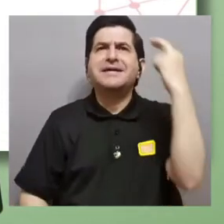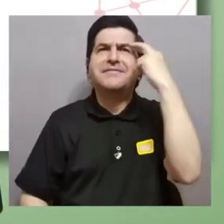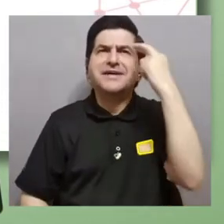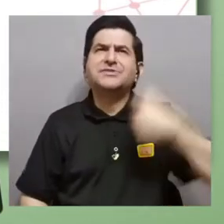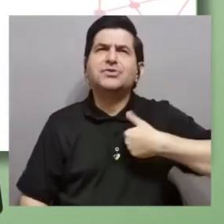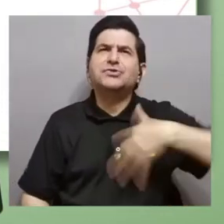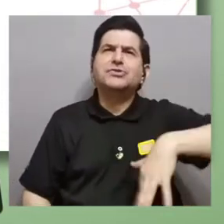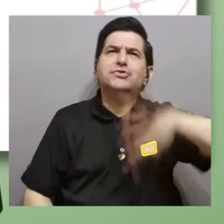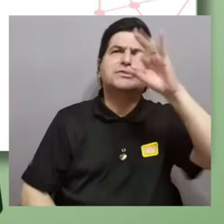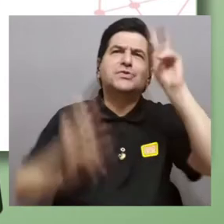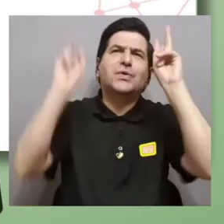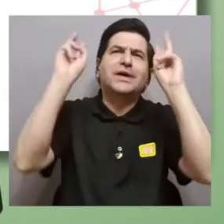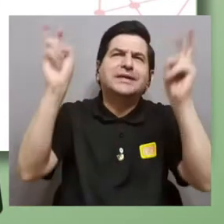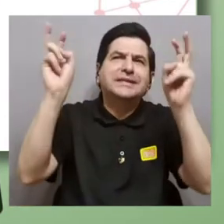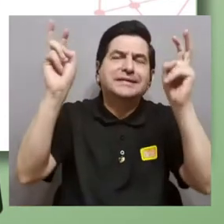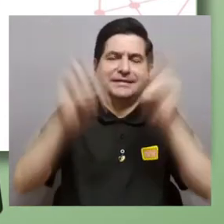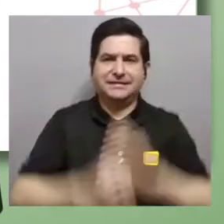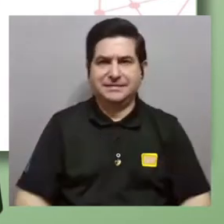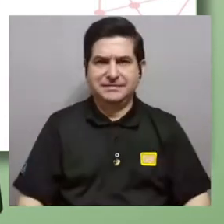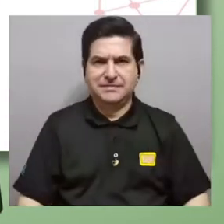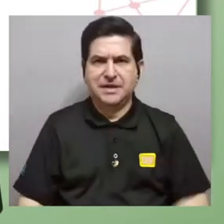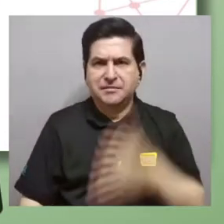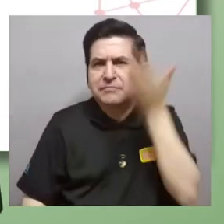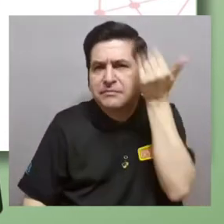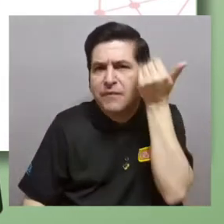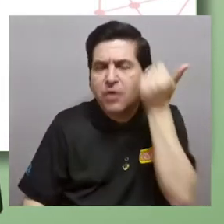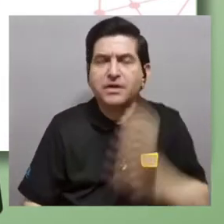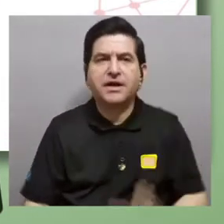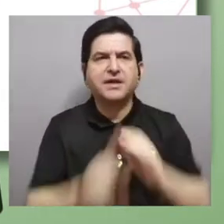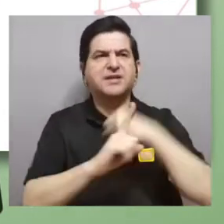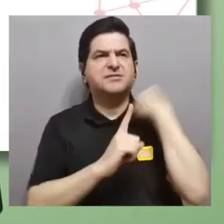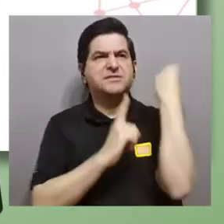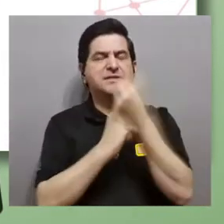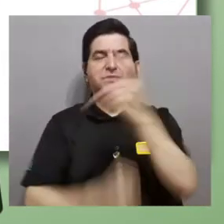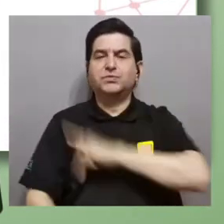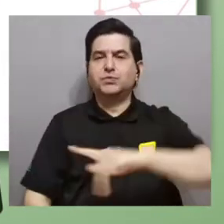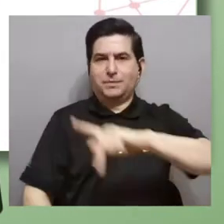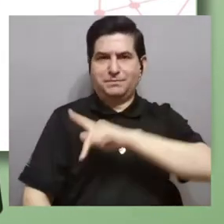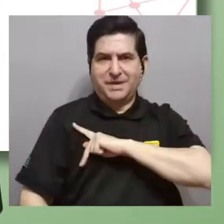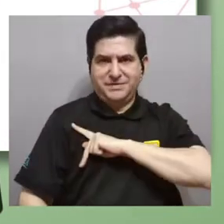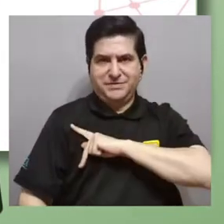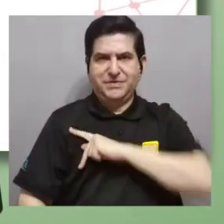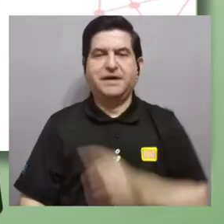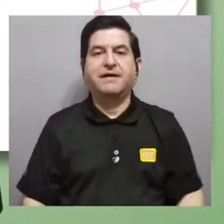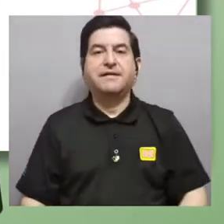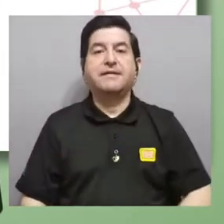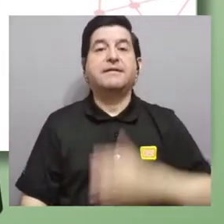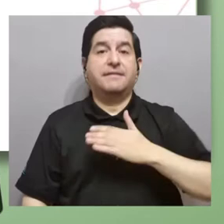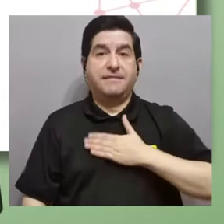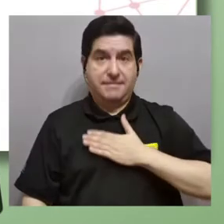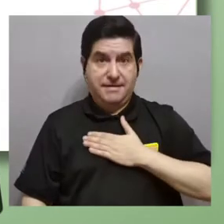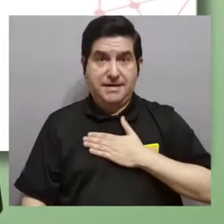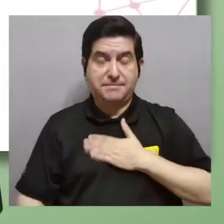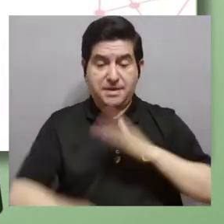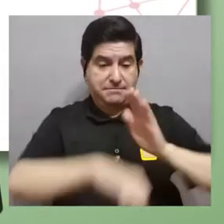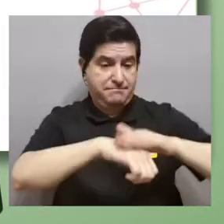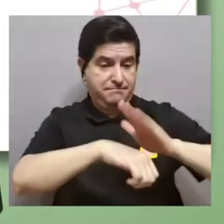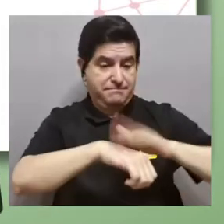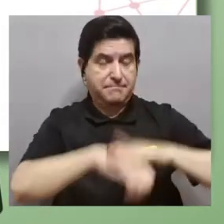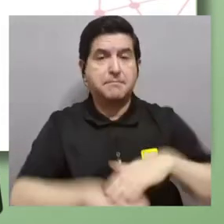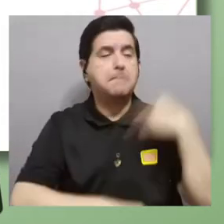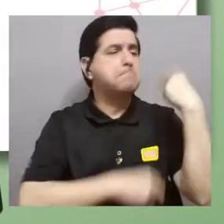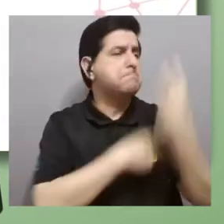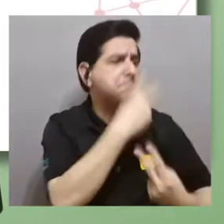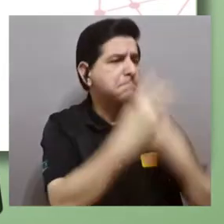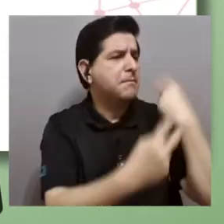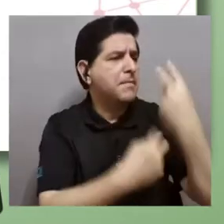El motivo por el cual elegí este título es por una situación, digamos, personal que me ha, pues,